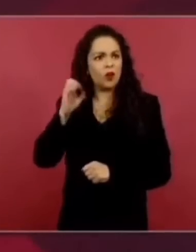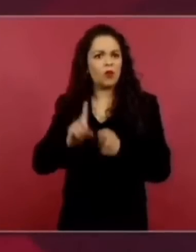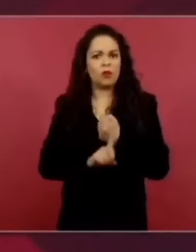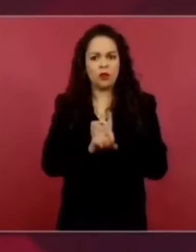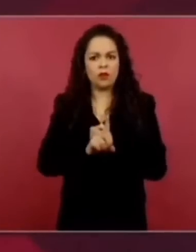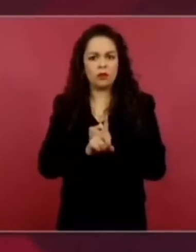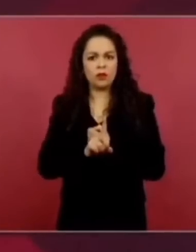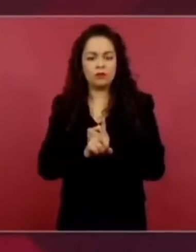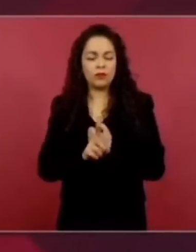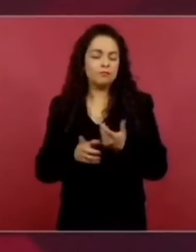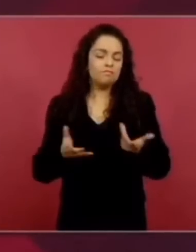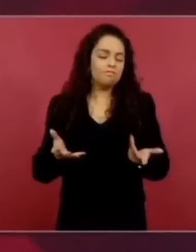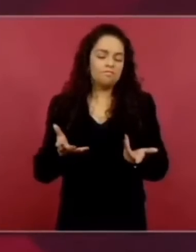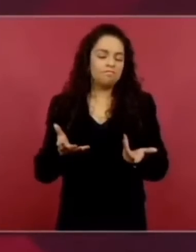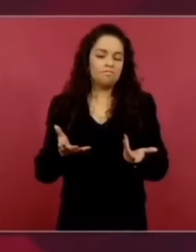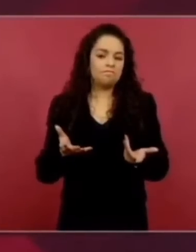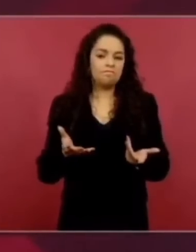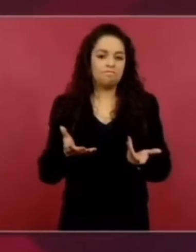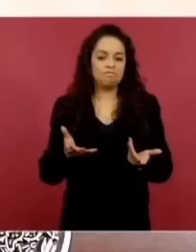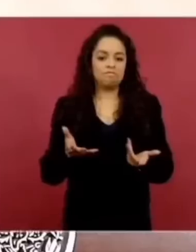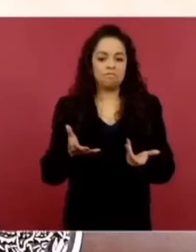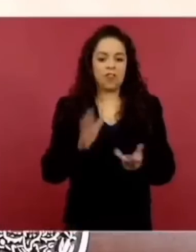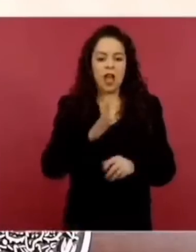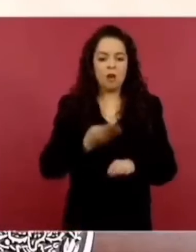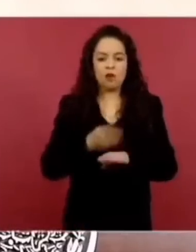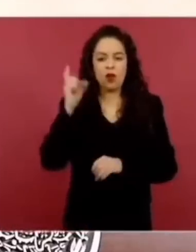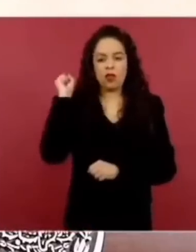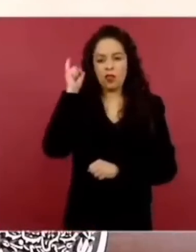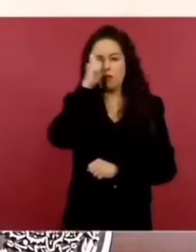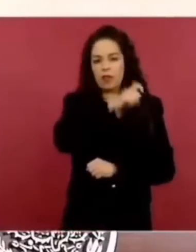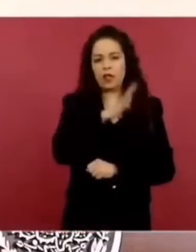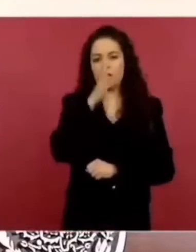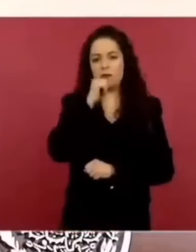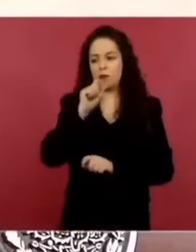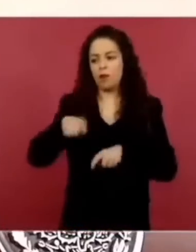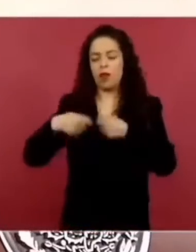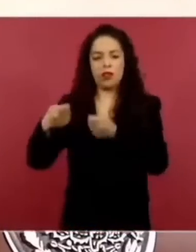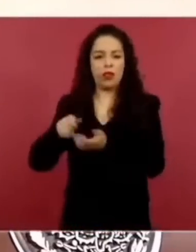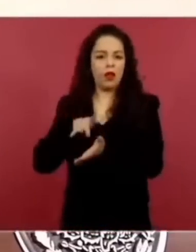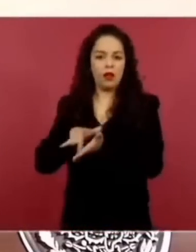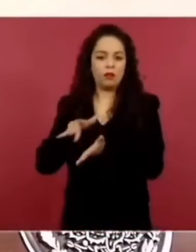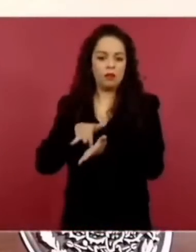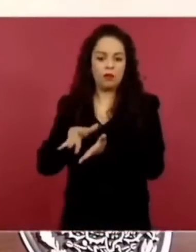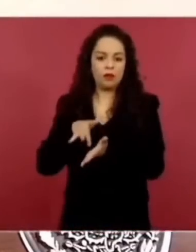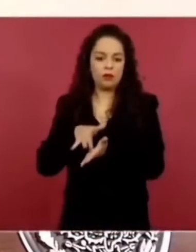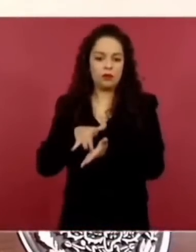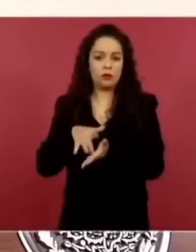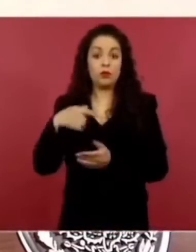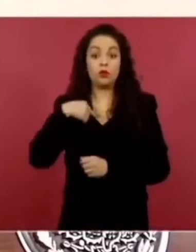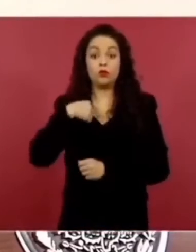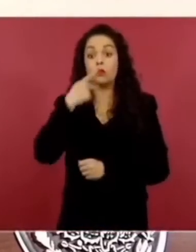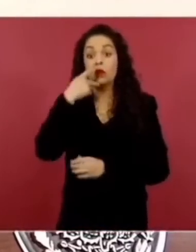haciendo un juicio sumario, no estoy acusando a nadie, solo